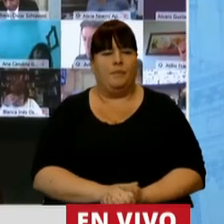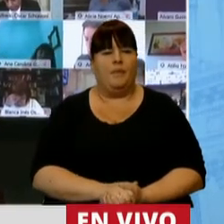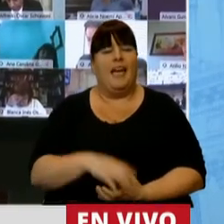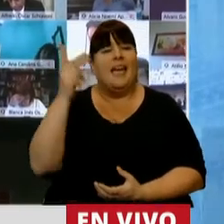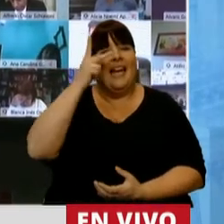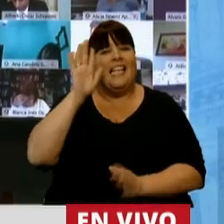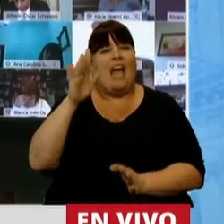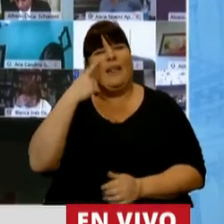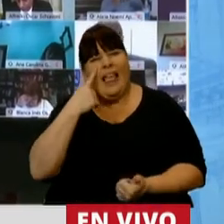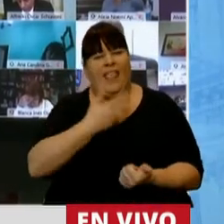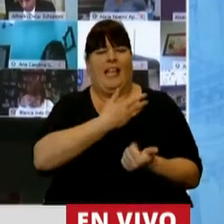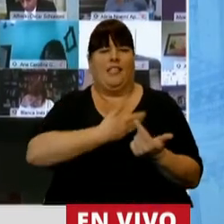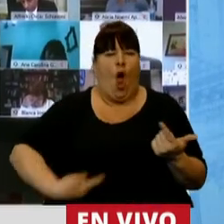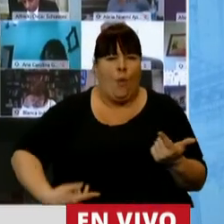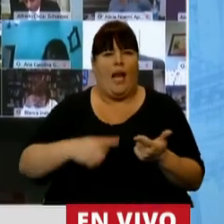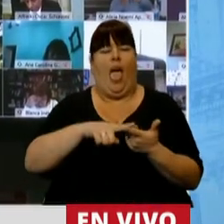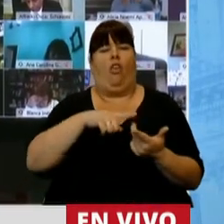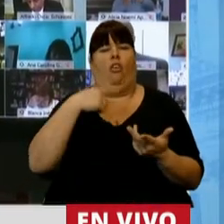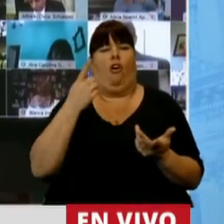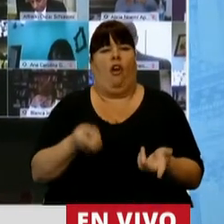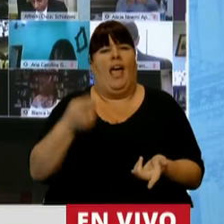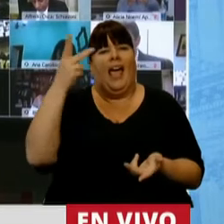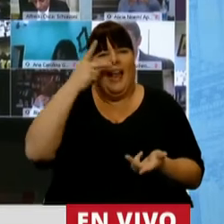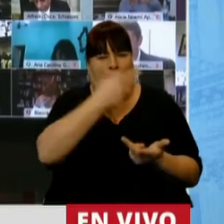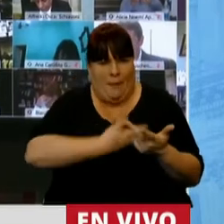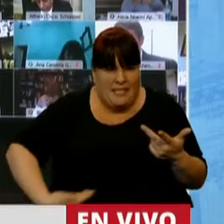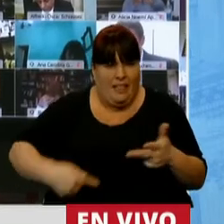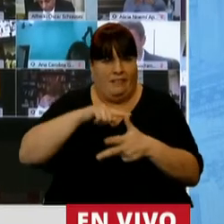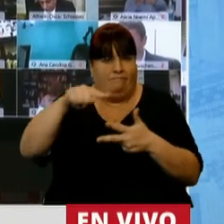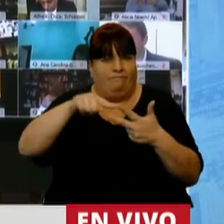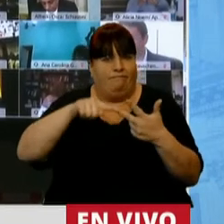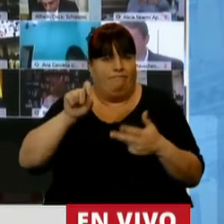Néstor intendente, Néstor gobernador, Néstor presidente.